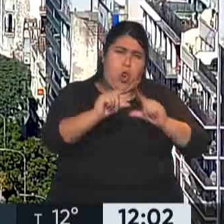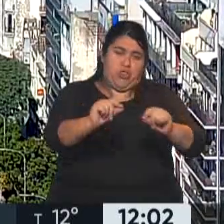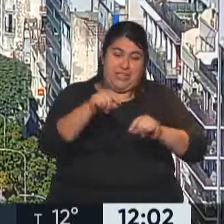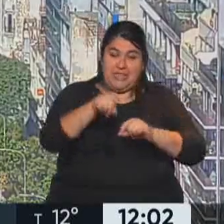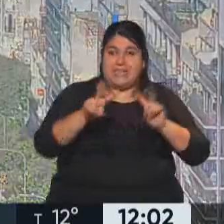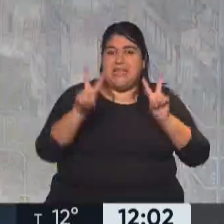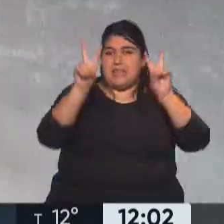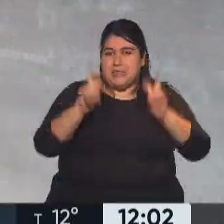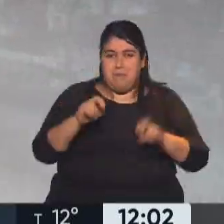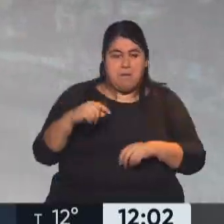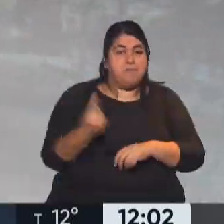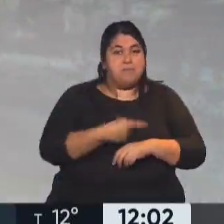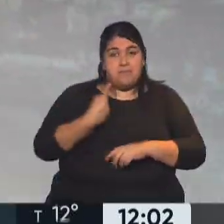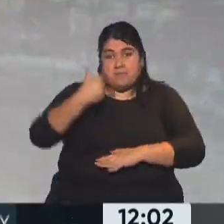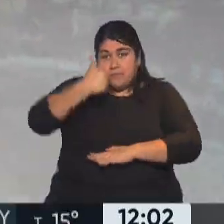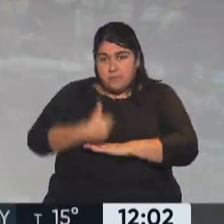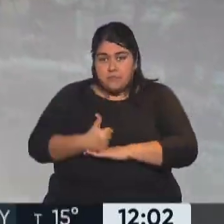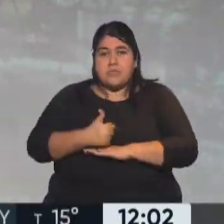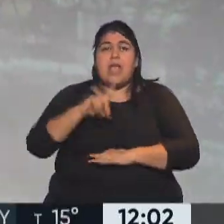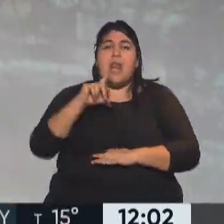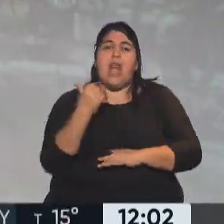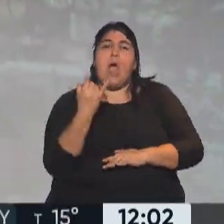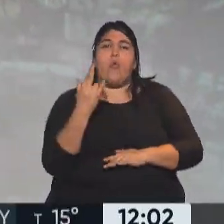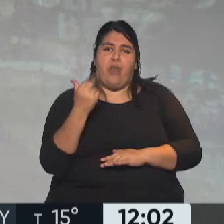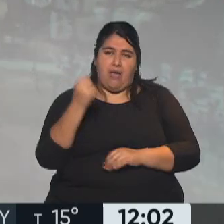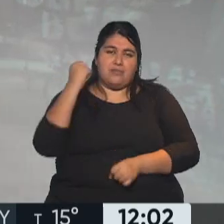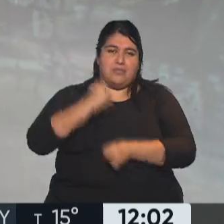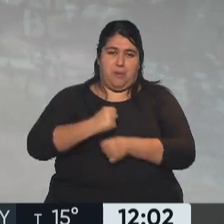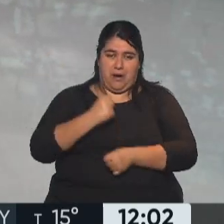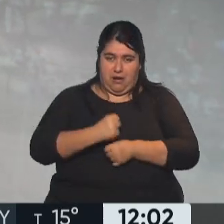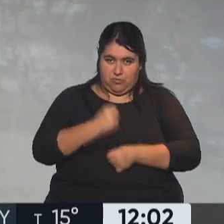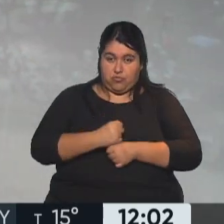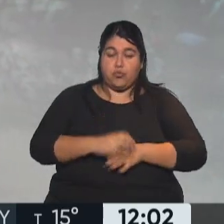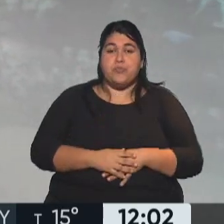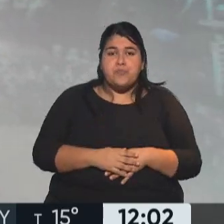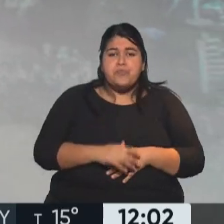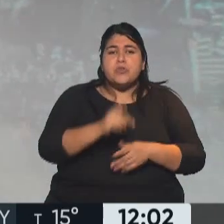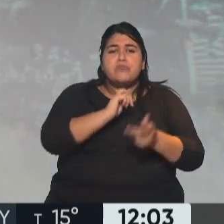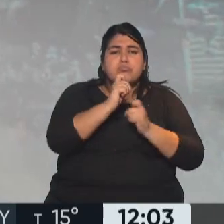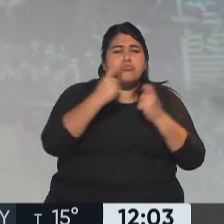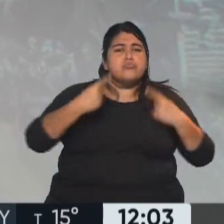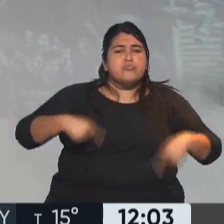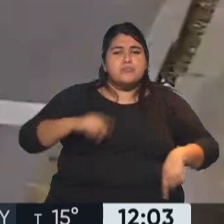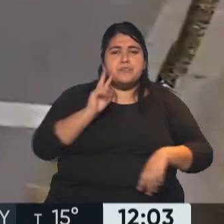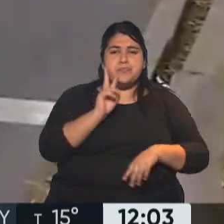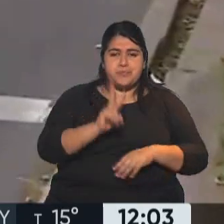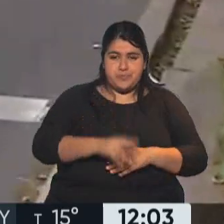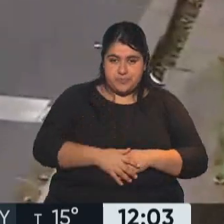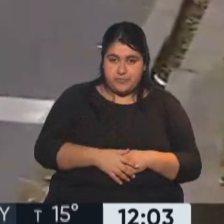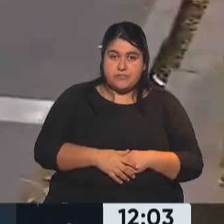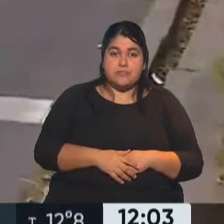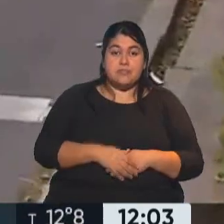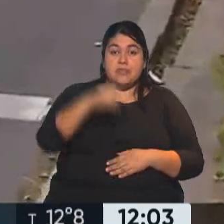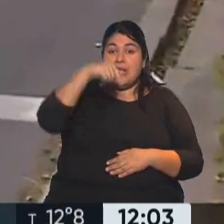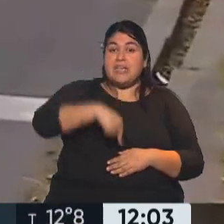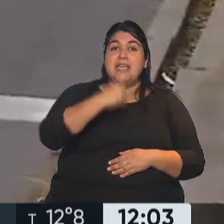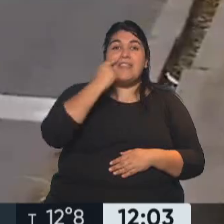Estamos trabajando en el lugar. Laura Maiocchi, con los testimonios y el relato de lo que está pasando. En una